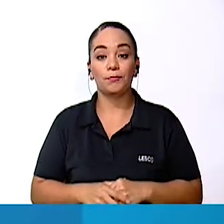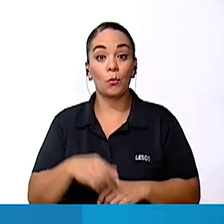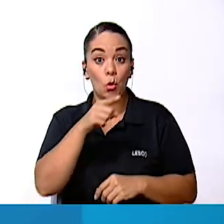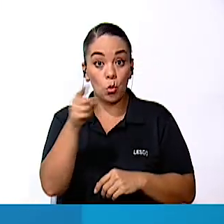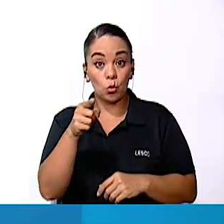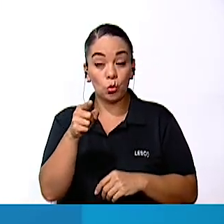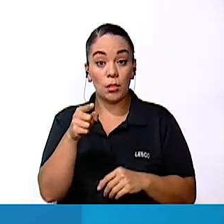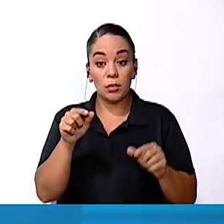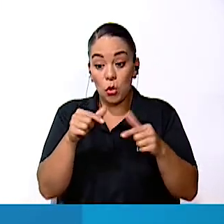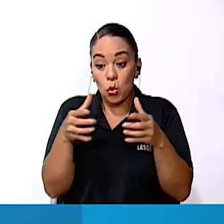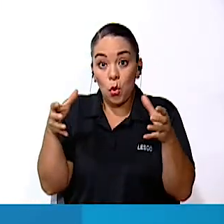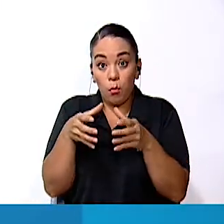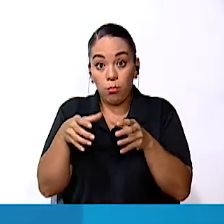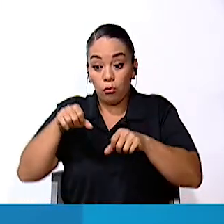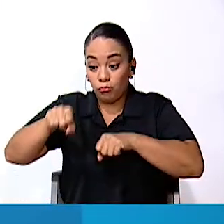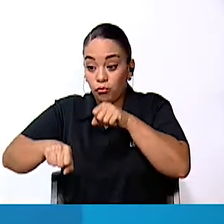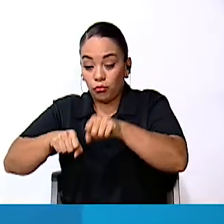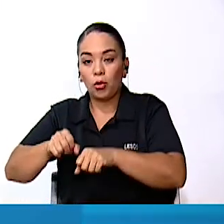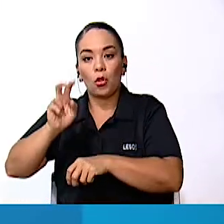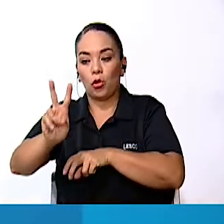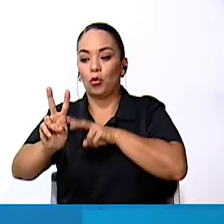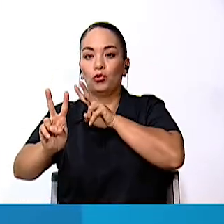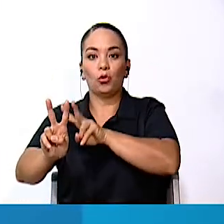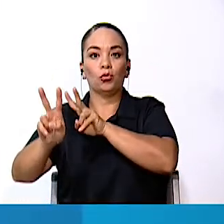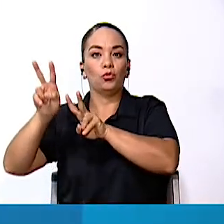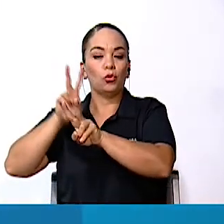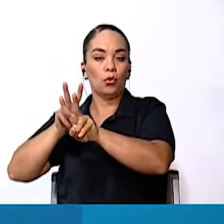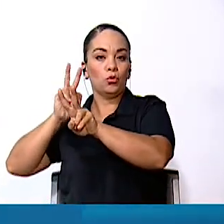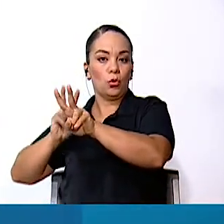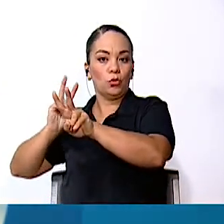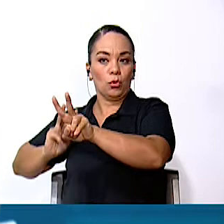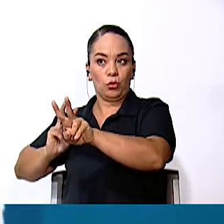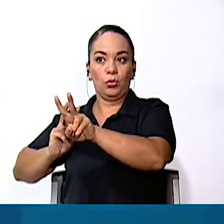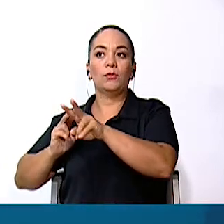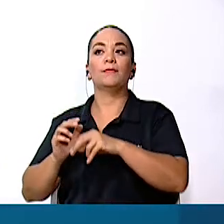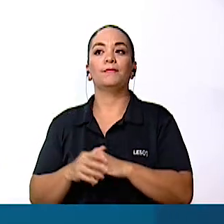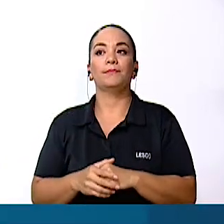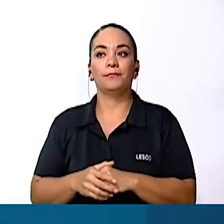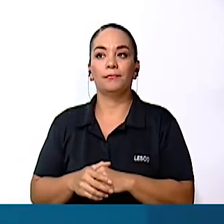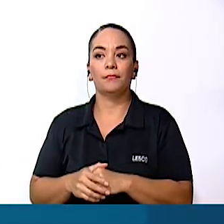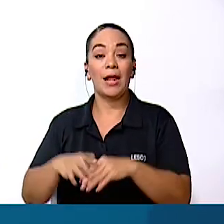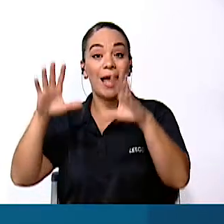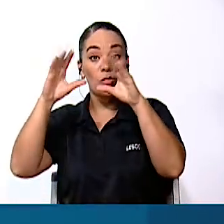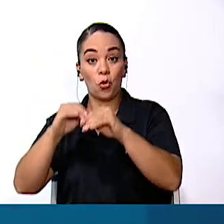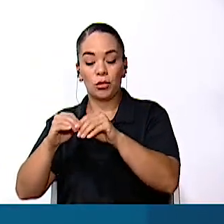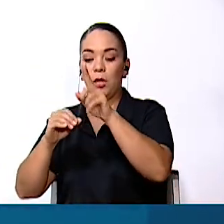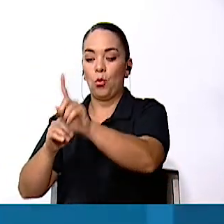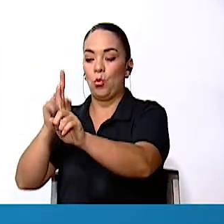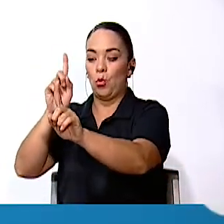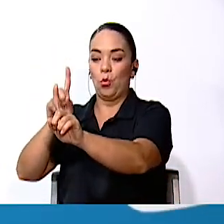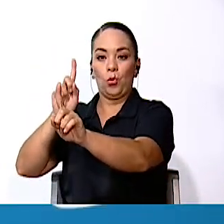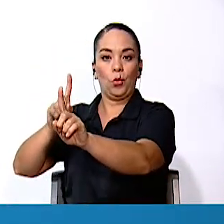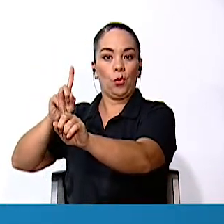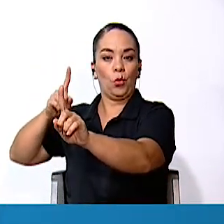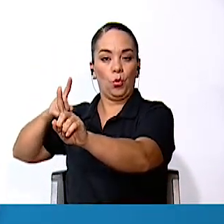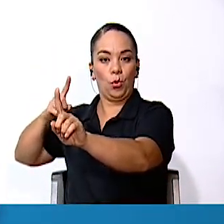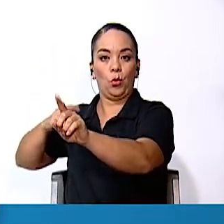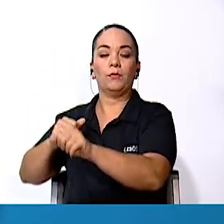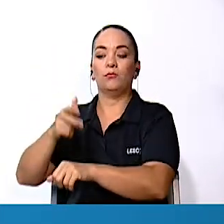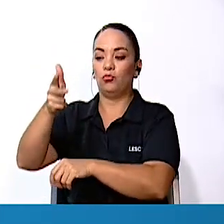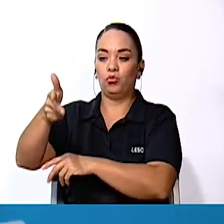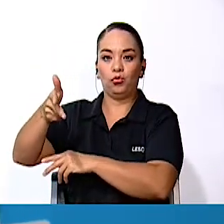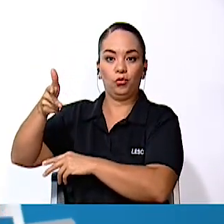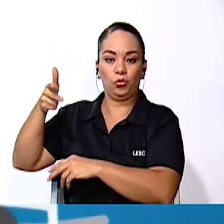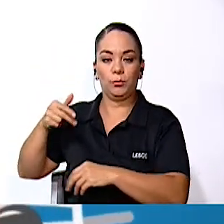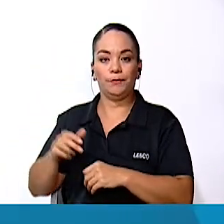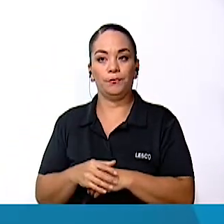transitar en grupo Deben hacerlo de dos en dos Ocupando solo la mitad de la calzada Y en la noche deberán ir uno tras otro Nunca andes en contra